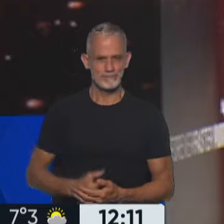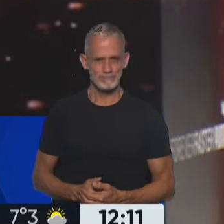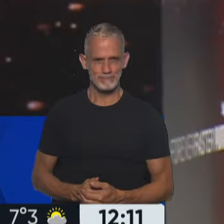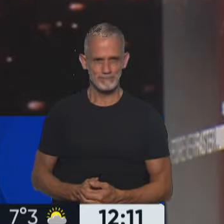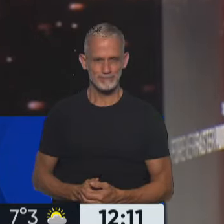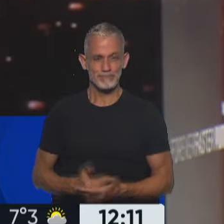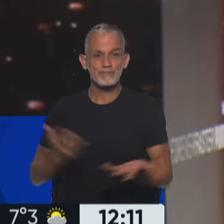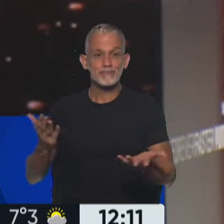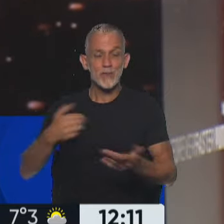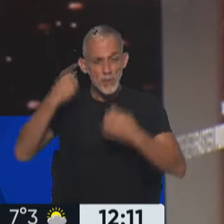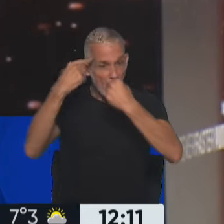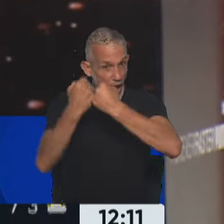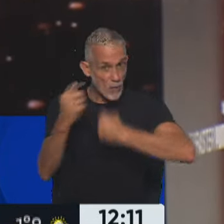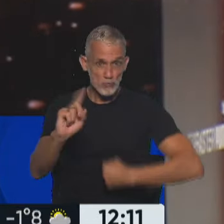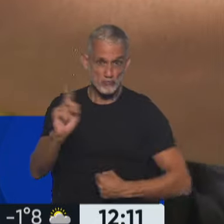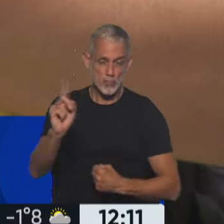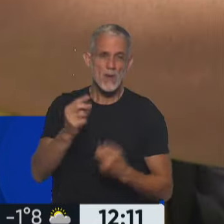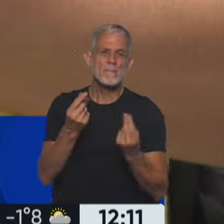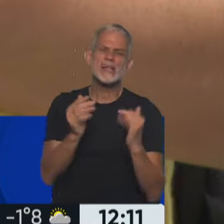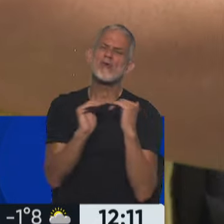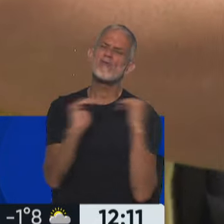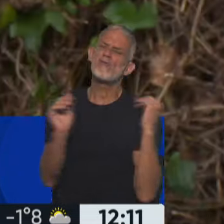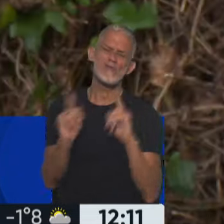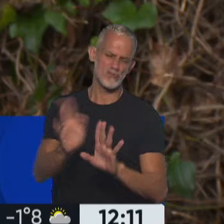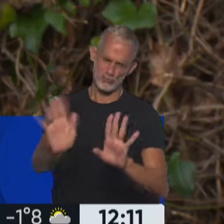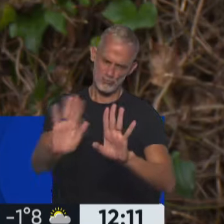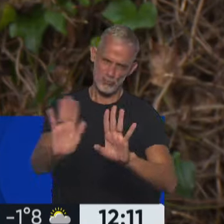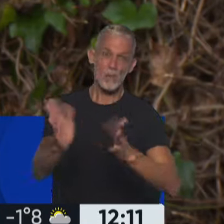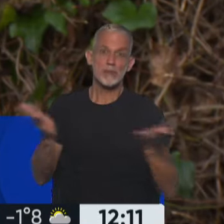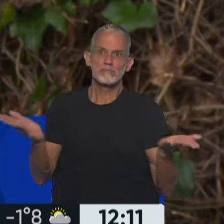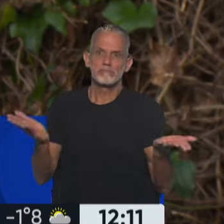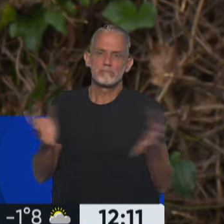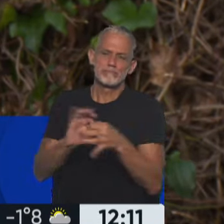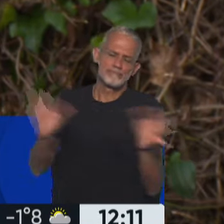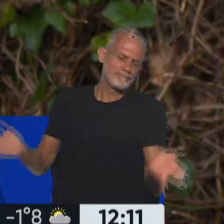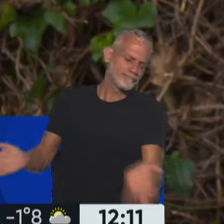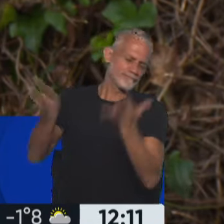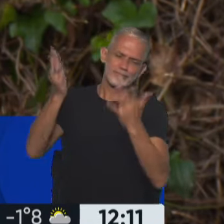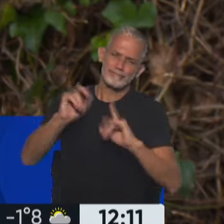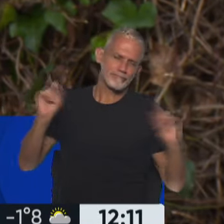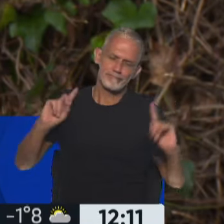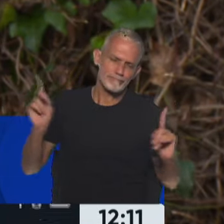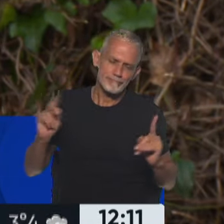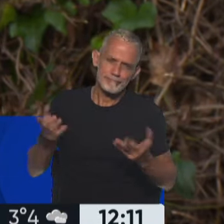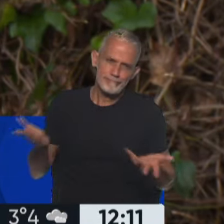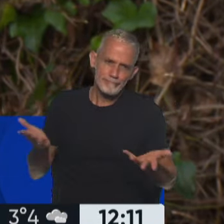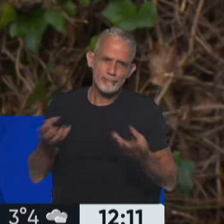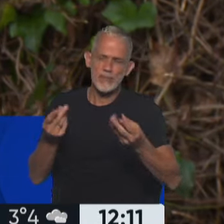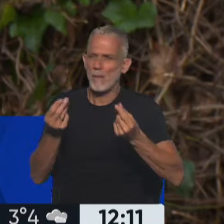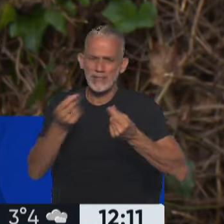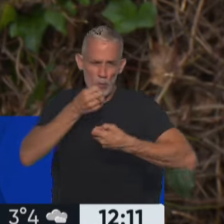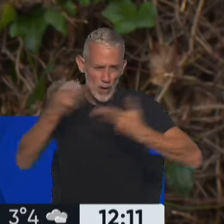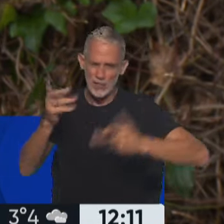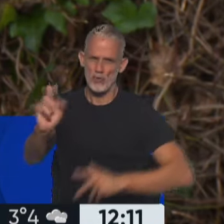No estamos de acuerdo con precios fijos, lo aclaro, pero tampoco estamos de acuerdo en que el precio sea cualquier